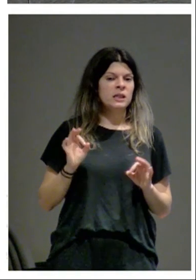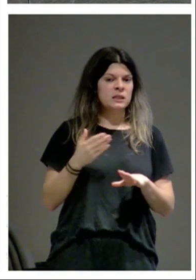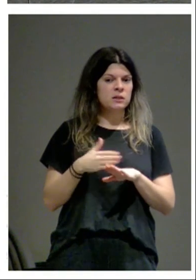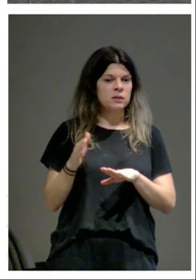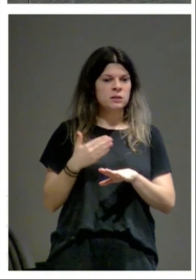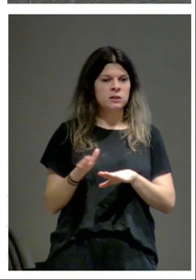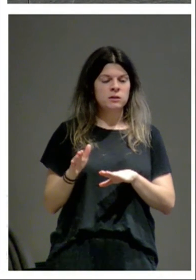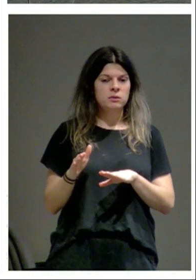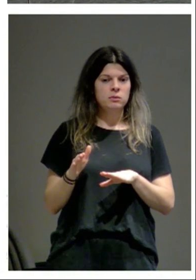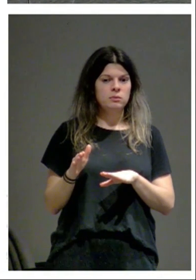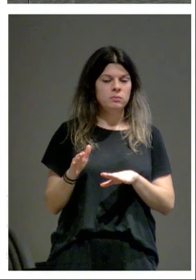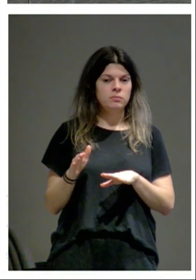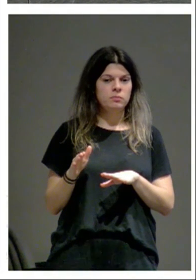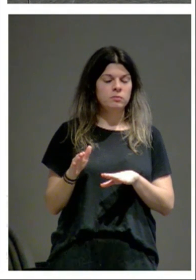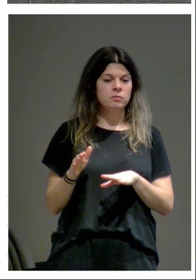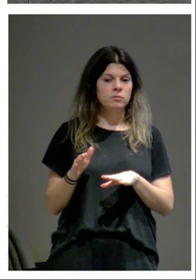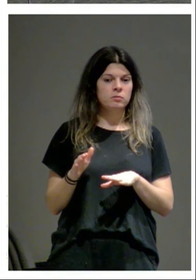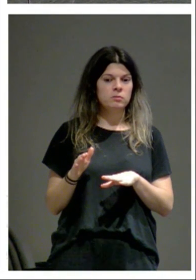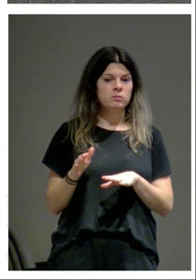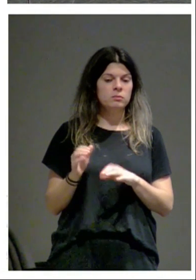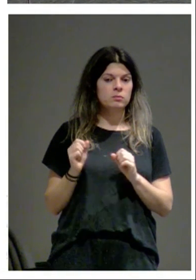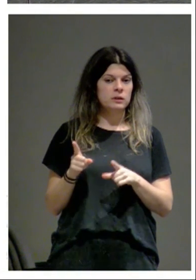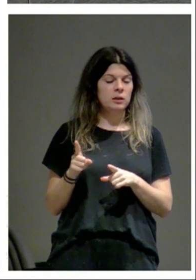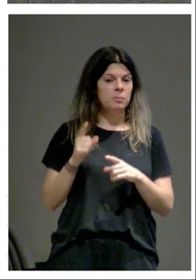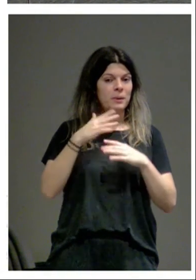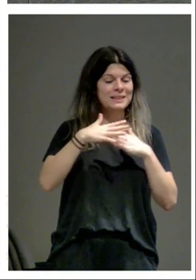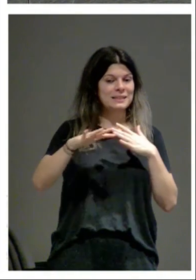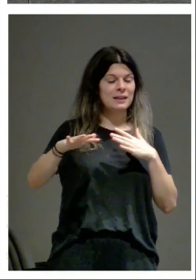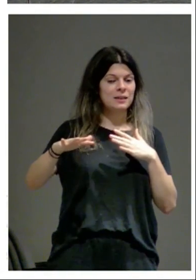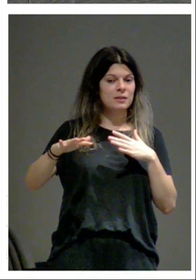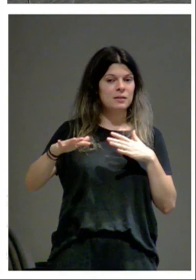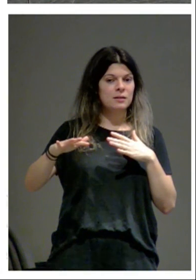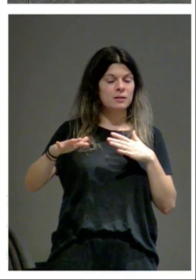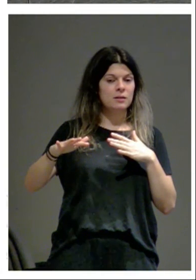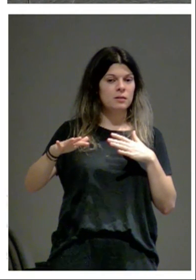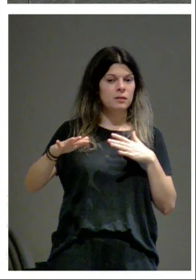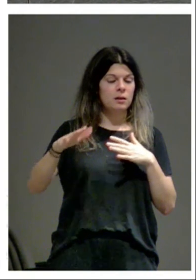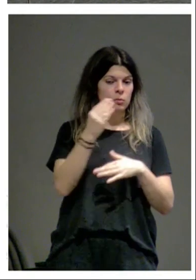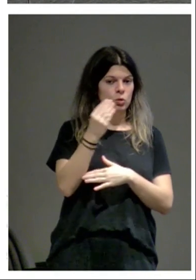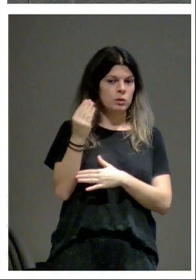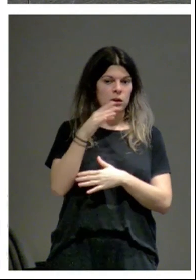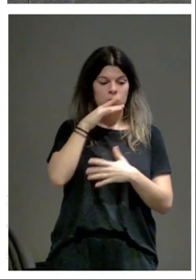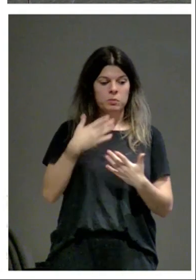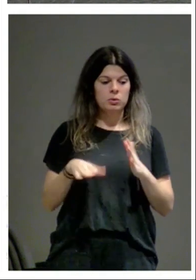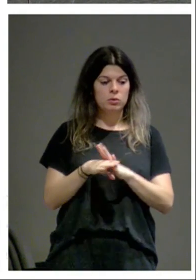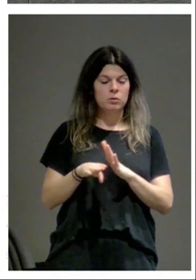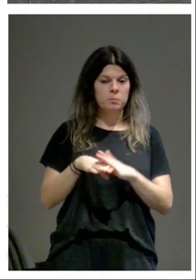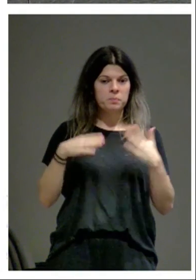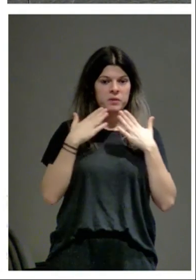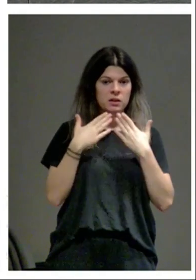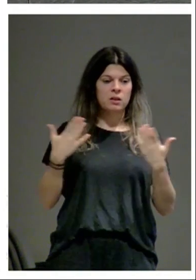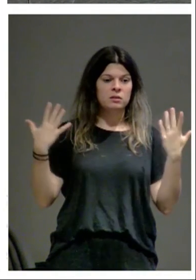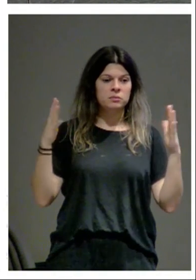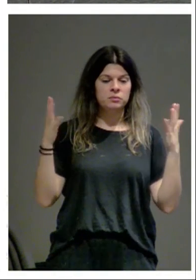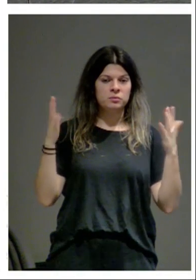todavía y que conforman el paisaje monumental que seguimos viviendo muchas gracias aplausos